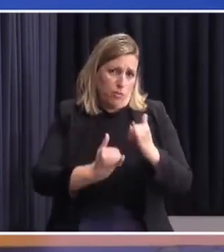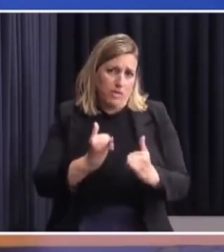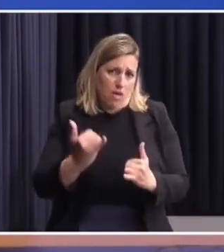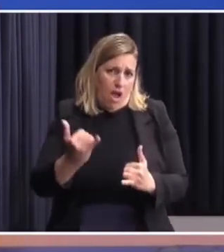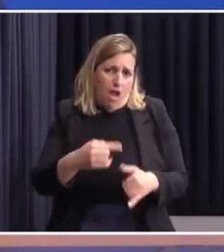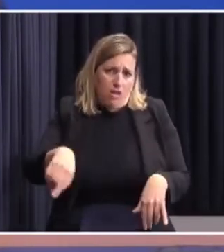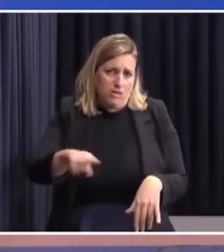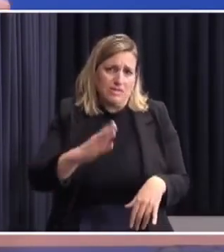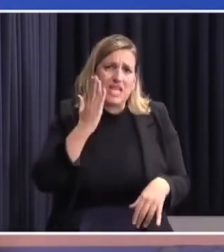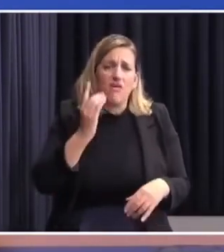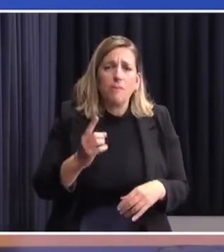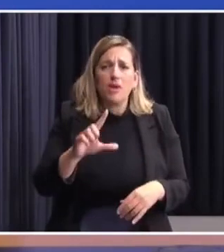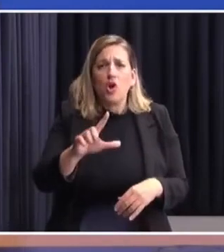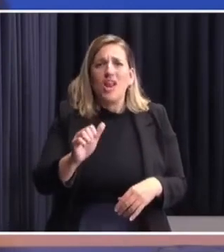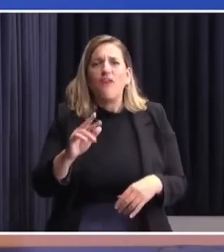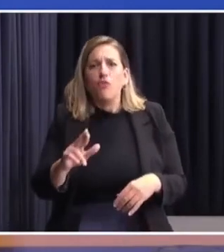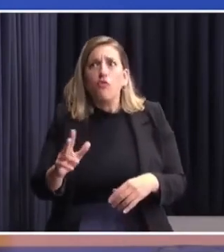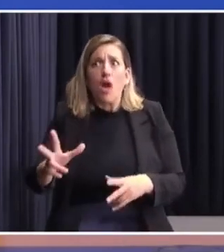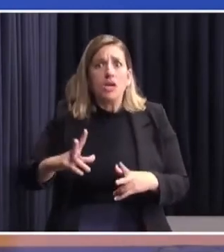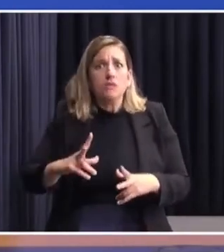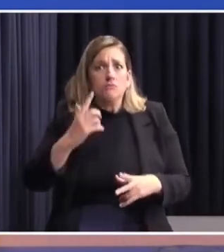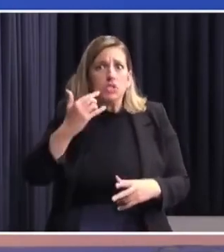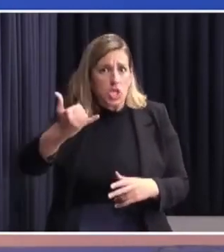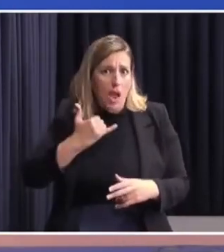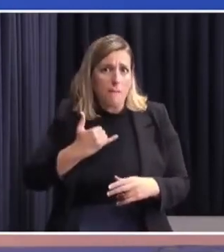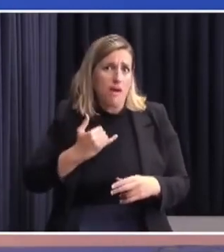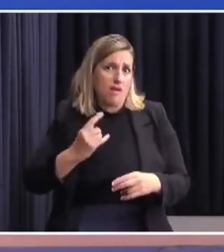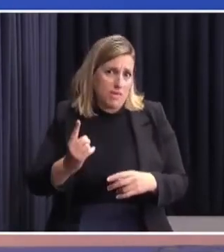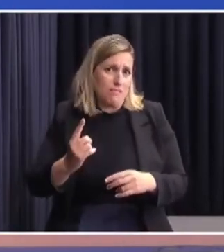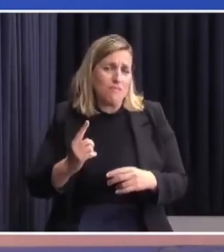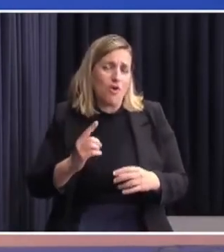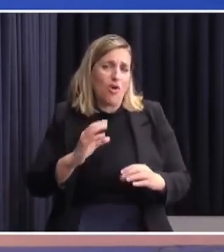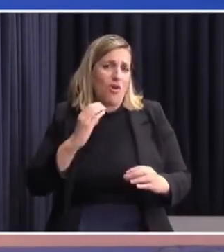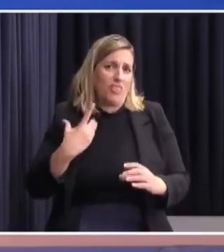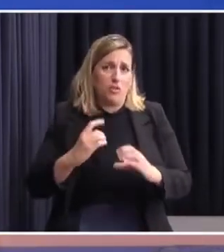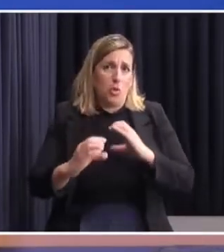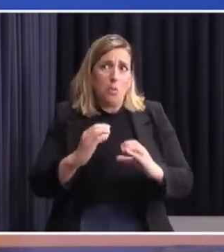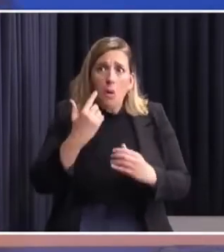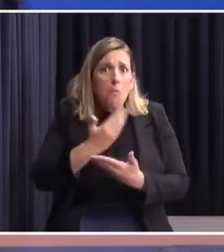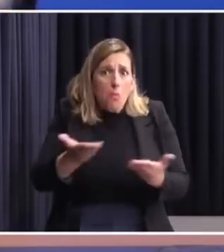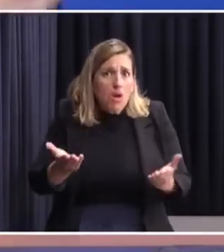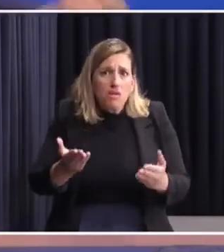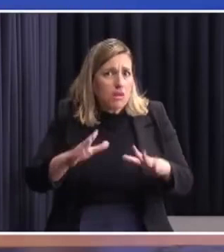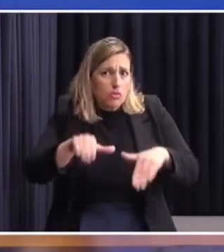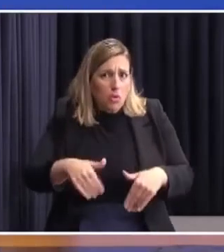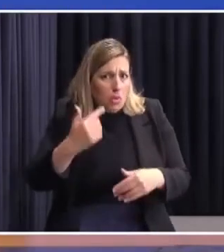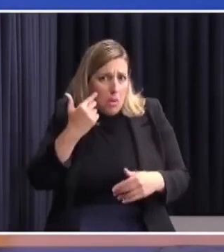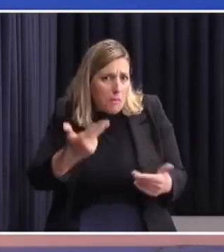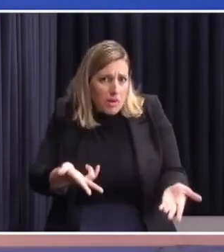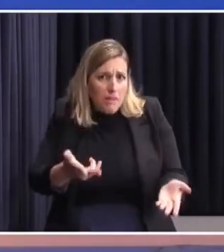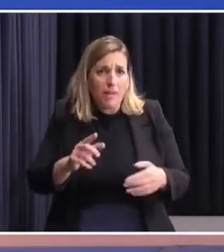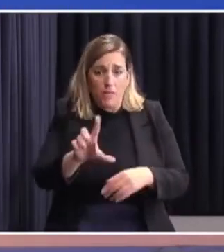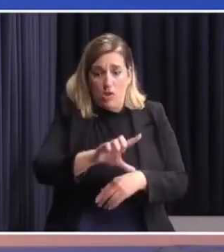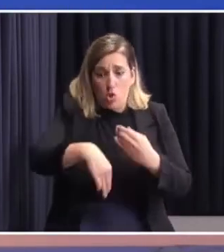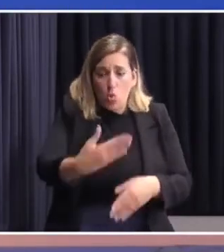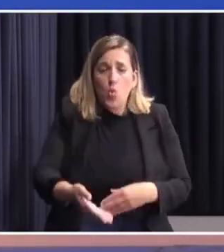Roberto Lafluf me llama a mí y yo le dije, bueno, si esa es la decisión, que se presente todo. Al otro lunes